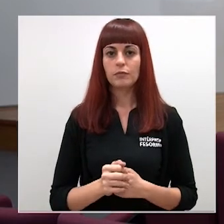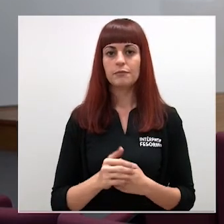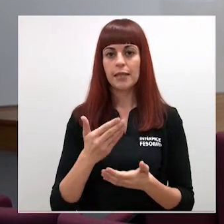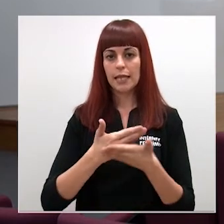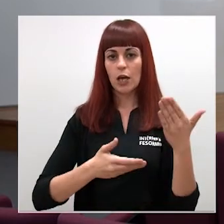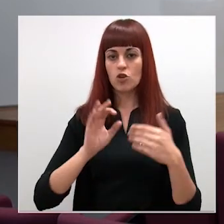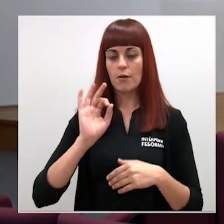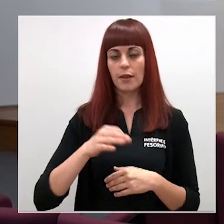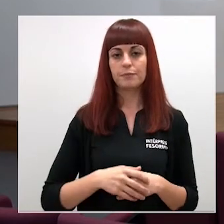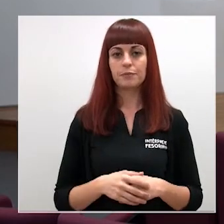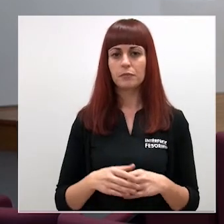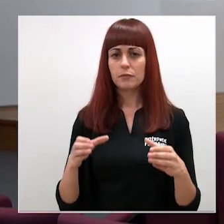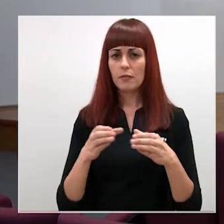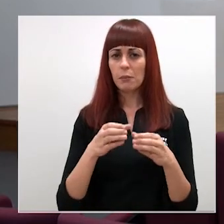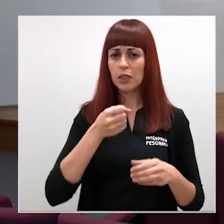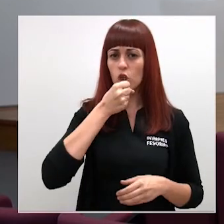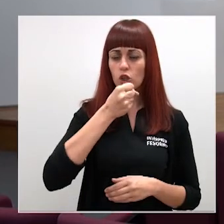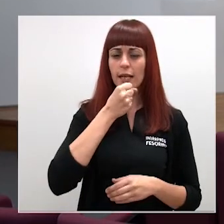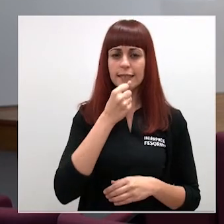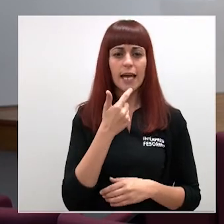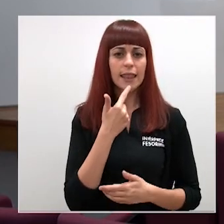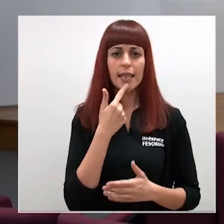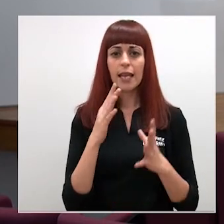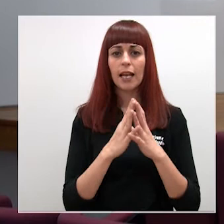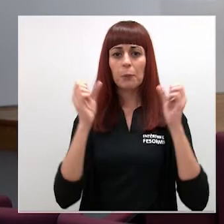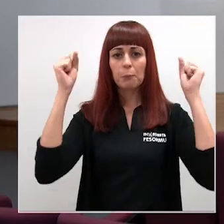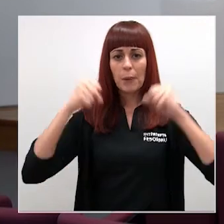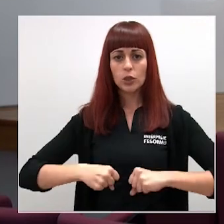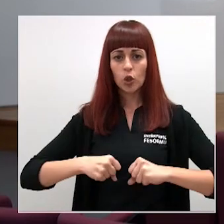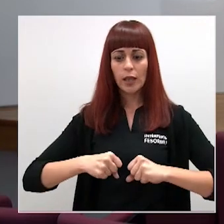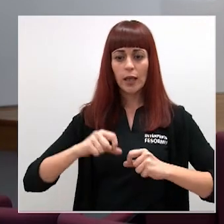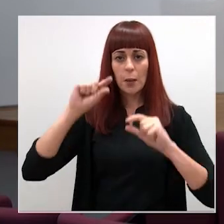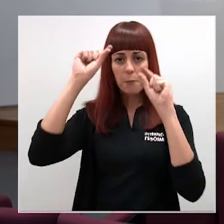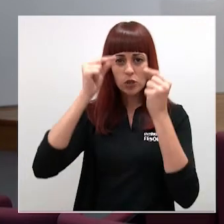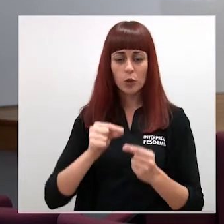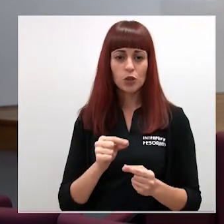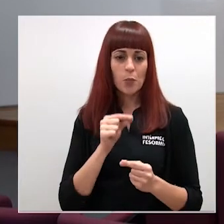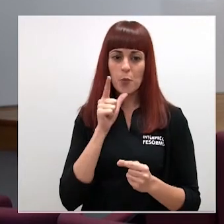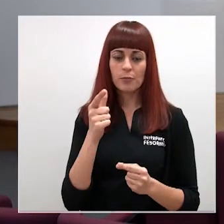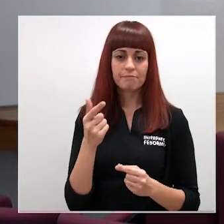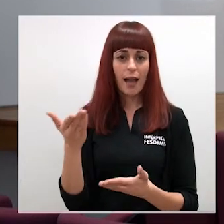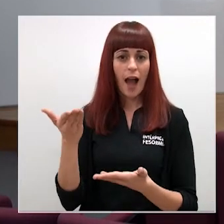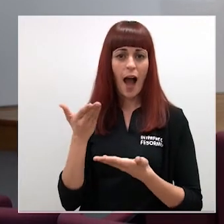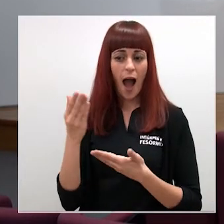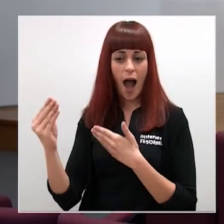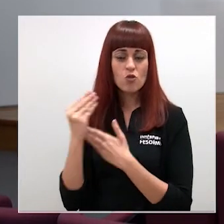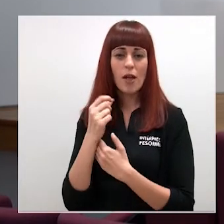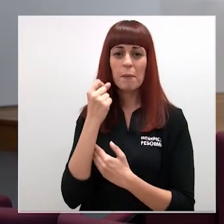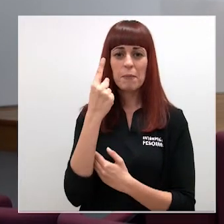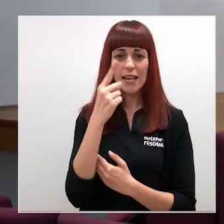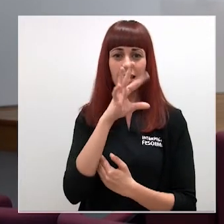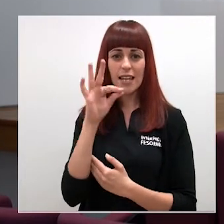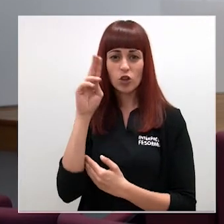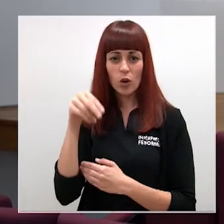el Partido Socialista señala que no se pudo alcanzar el pacto de presupuestos por el rechazo a una ayuda de 1.500 euros para los autónomos